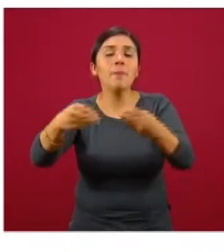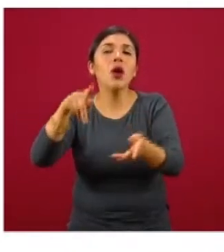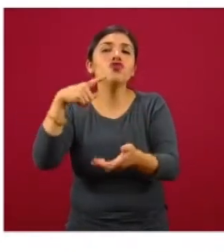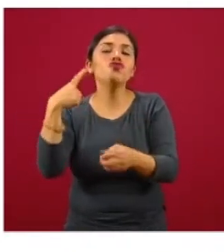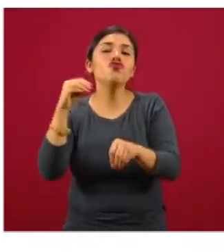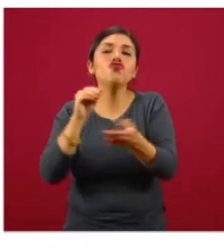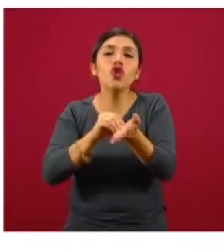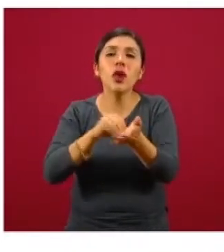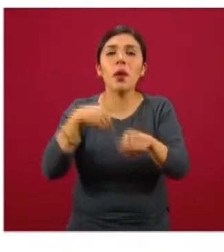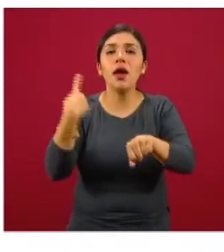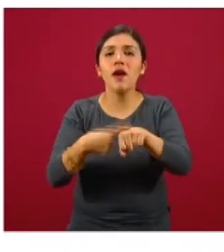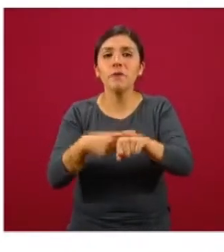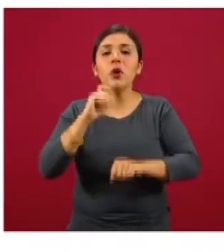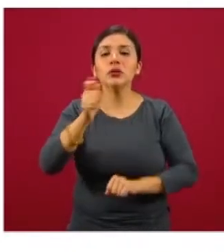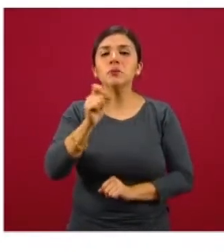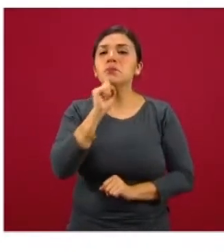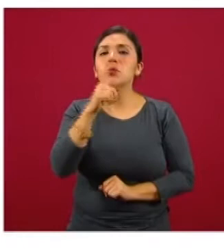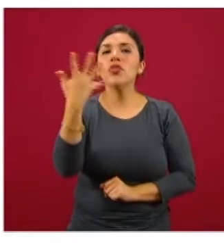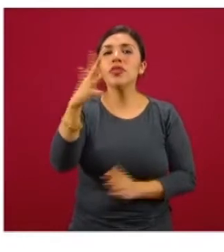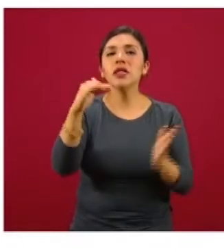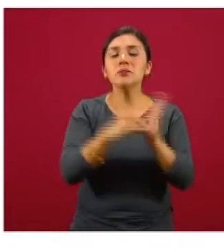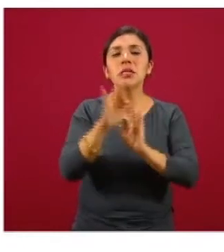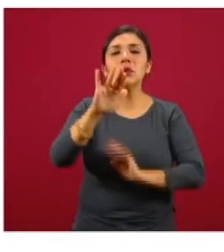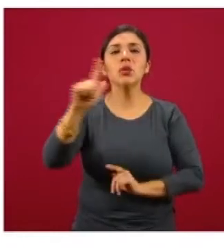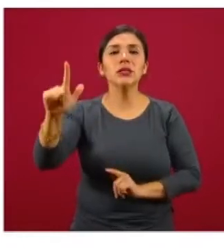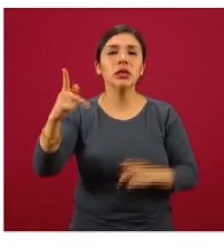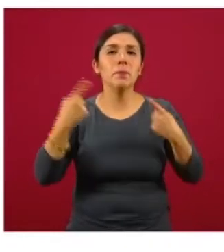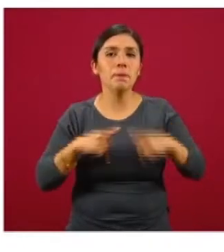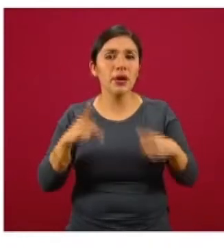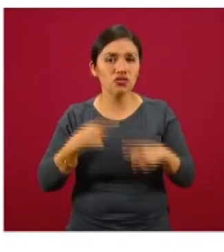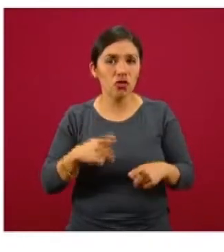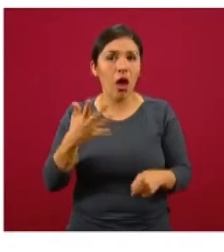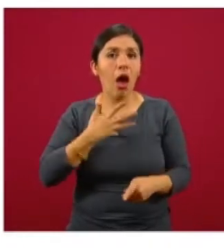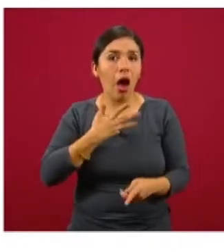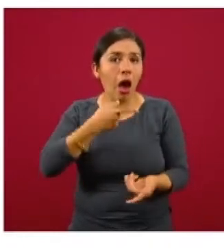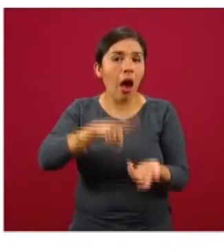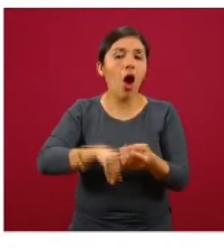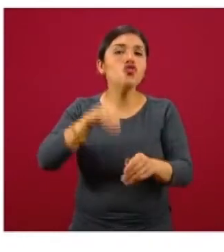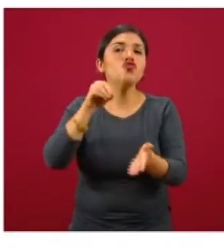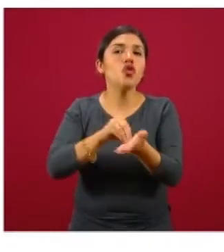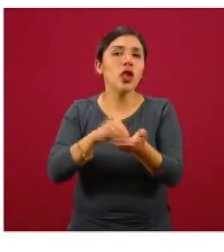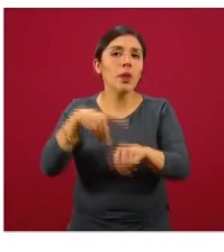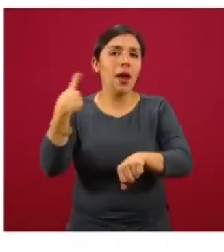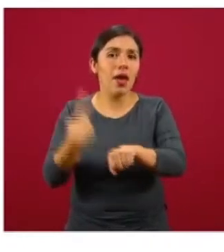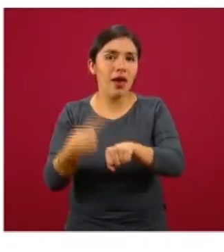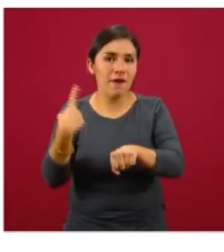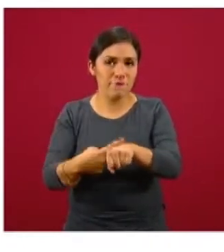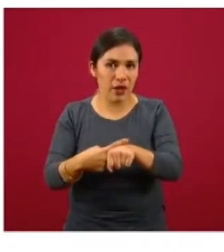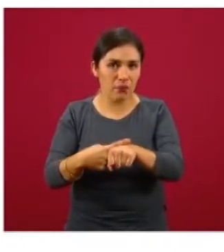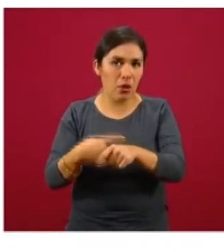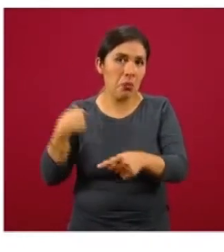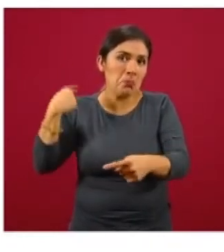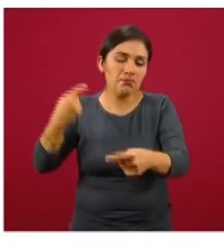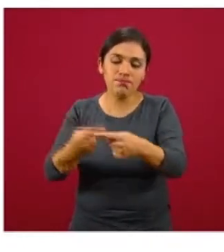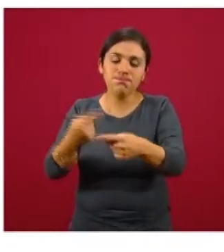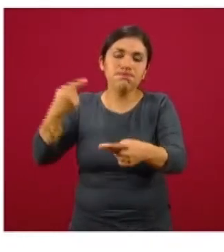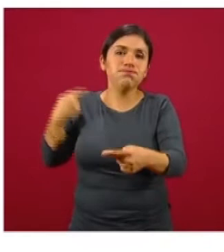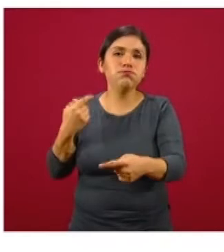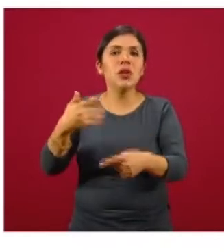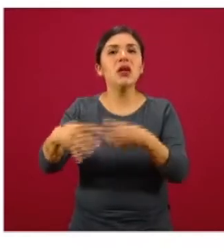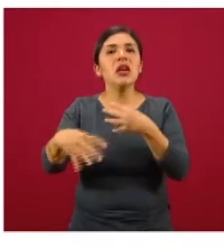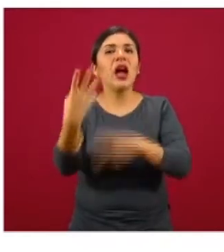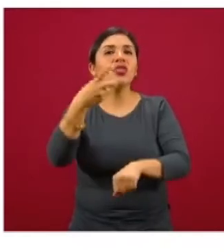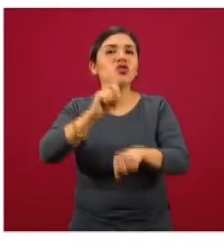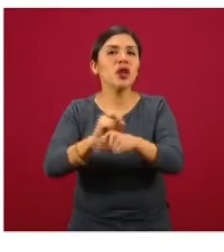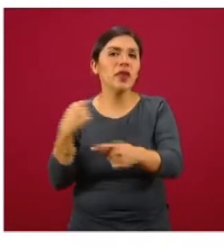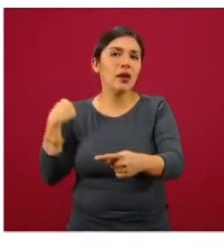estos 10.057 casos que dentro de este grupo de confirmados son los que han iniciado con signos